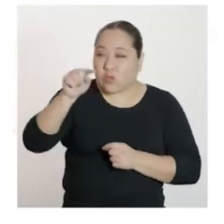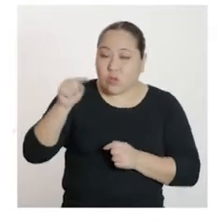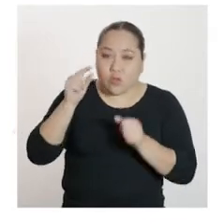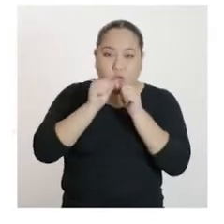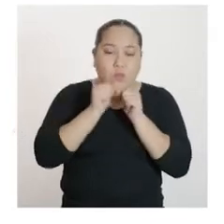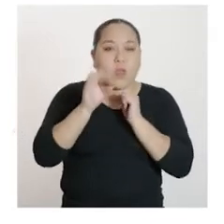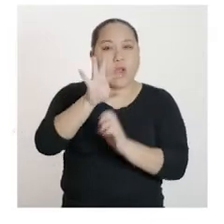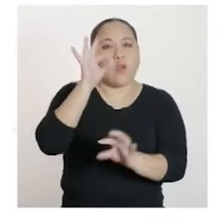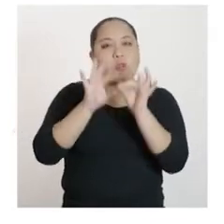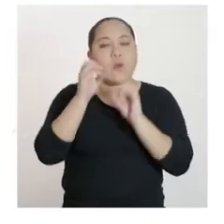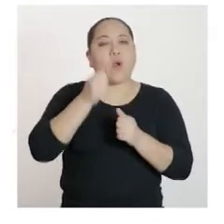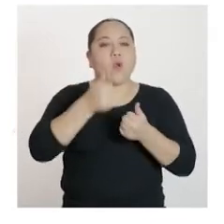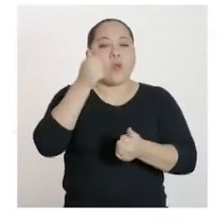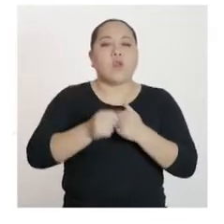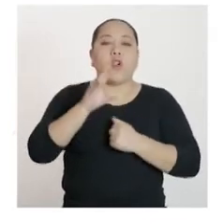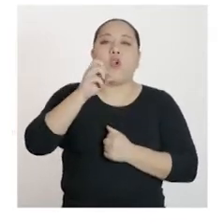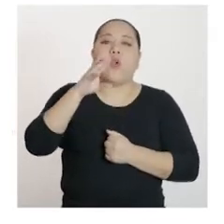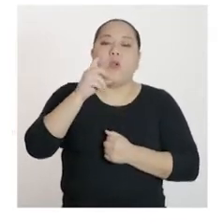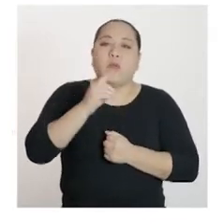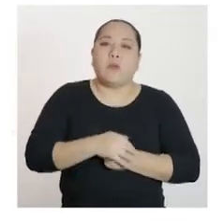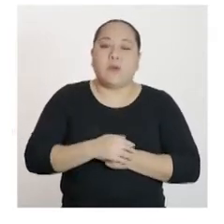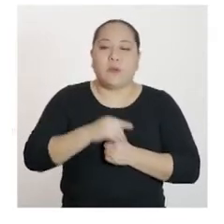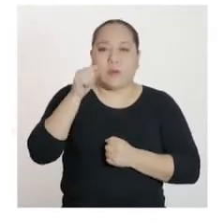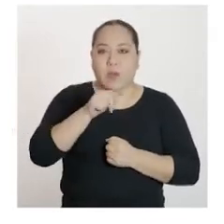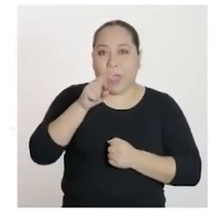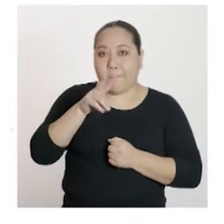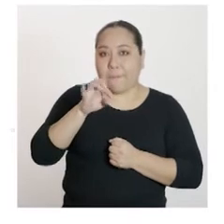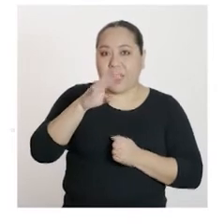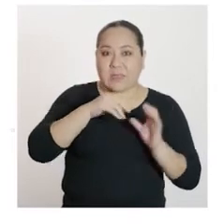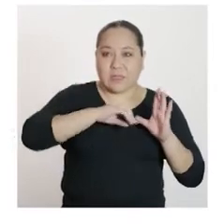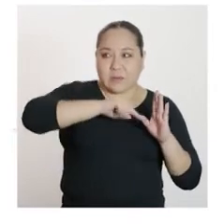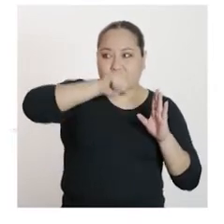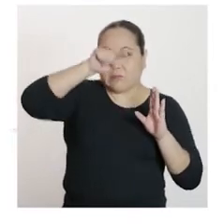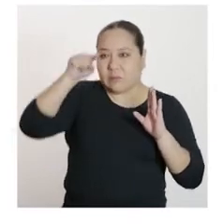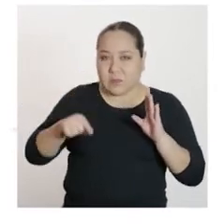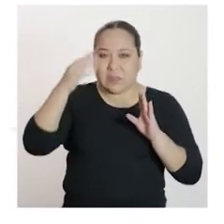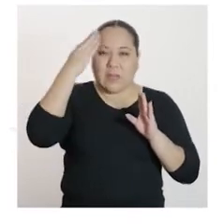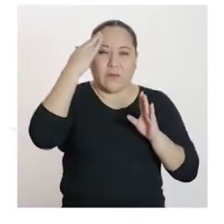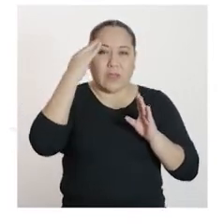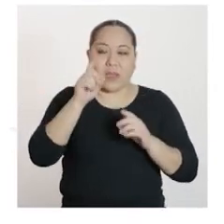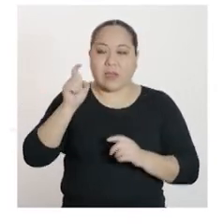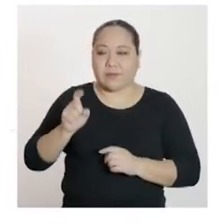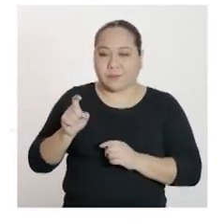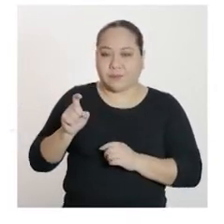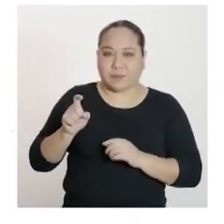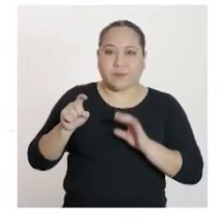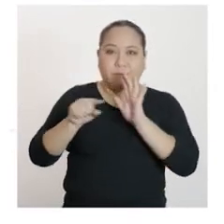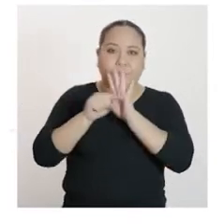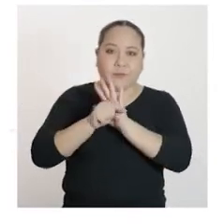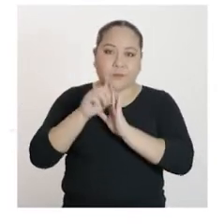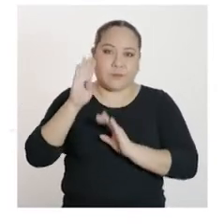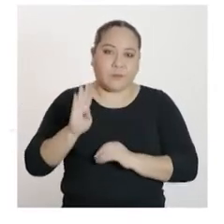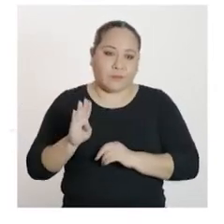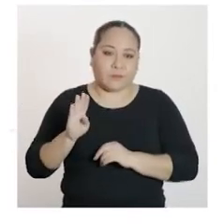hallamos las coordenadas del vértice, sabiendo que la cisa x es igual a negativo b